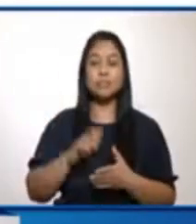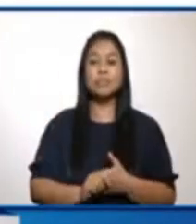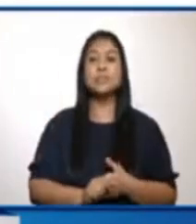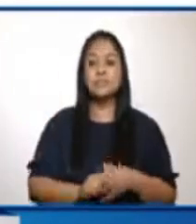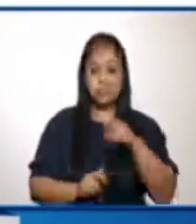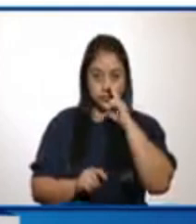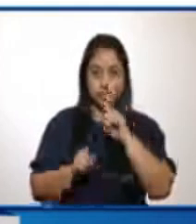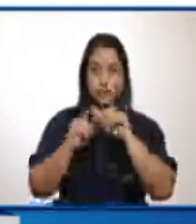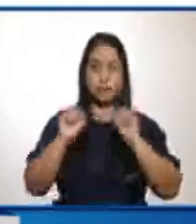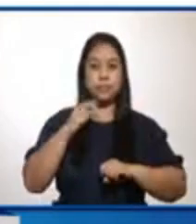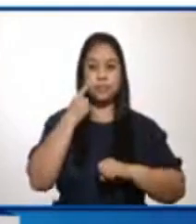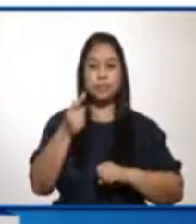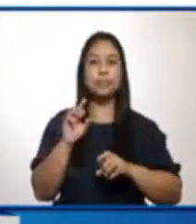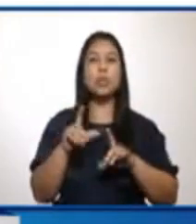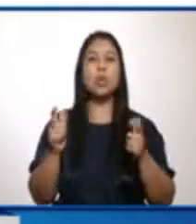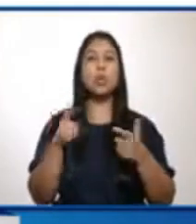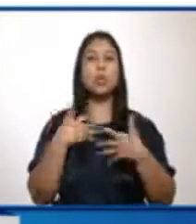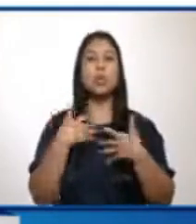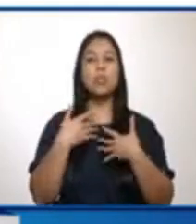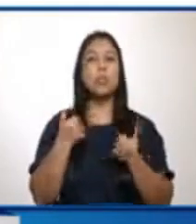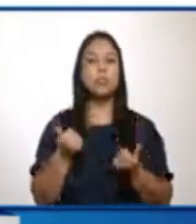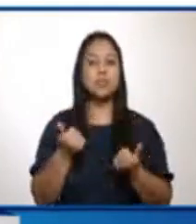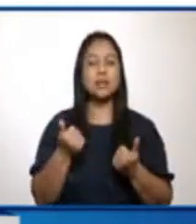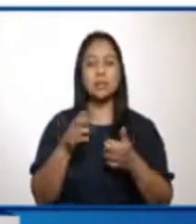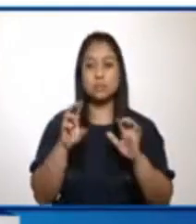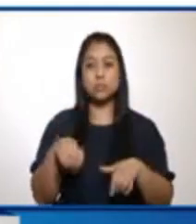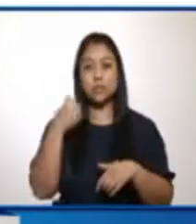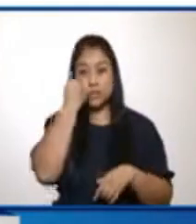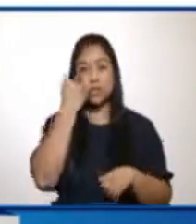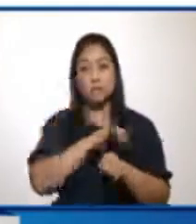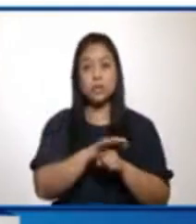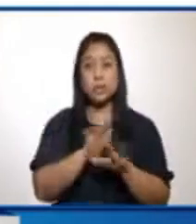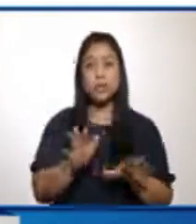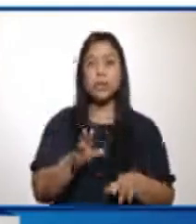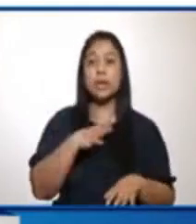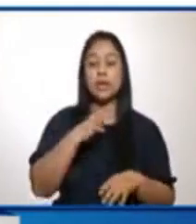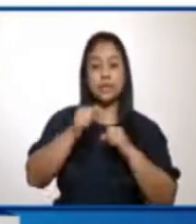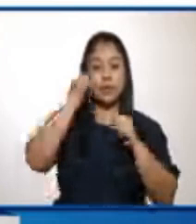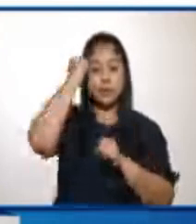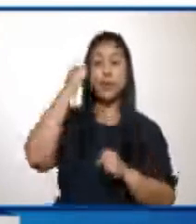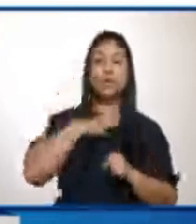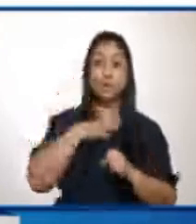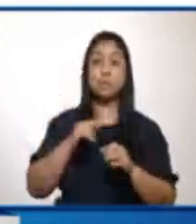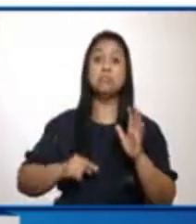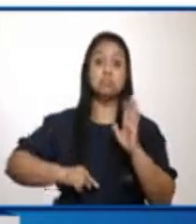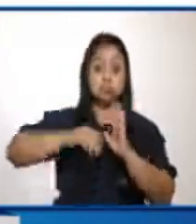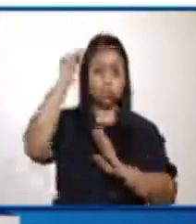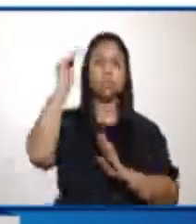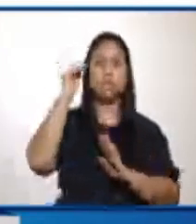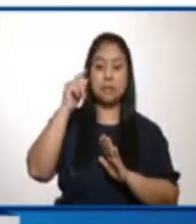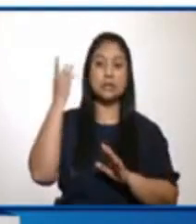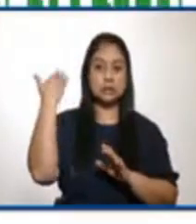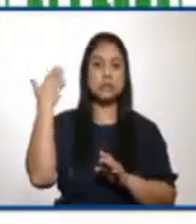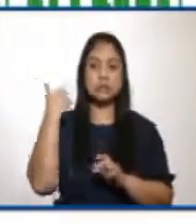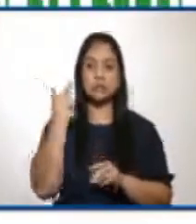confirmados hasta el 11 de febrero. Como ven ustedes en ella, tuvimos un pico interesante en los primeros días